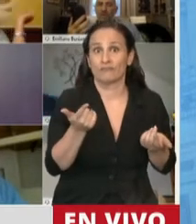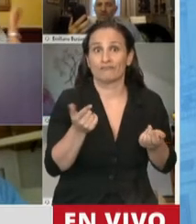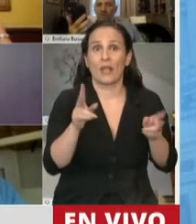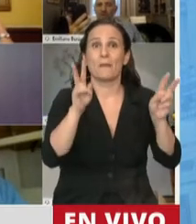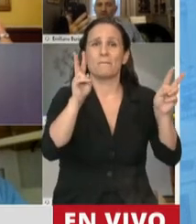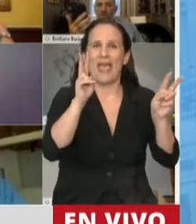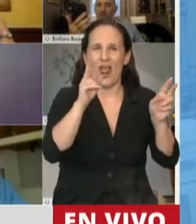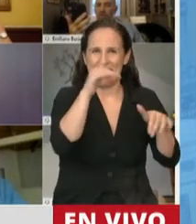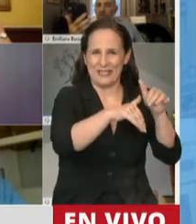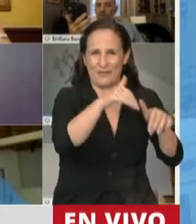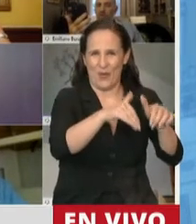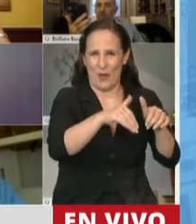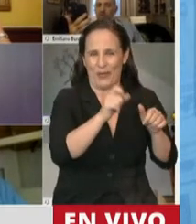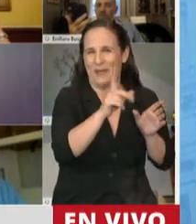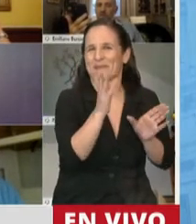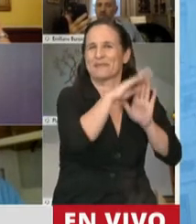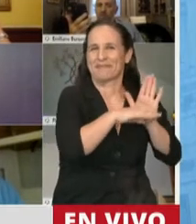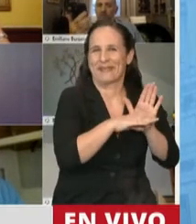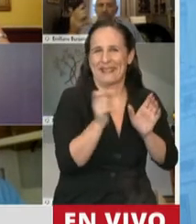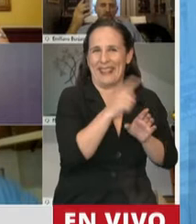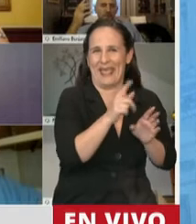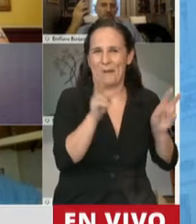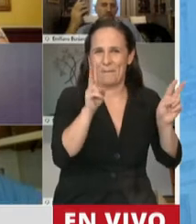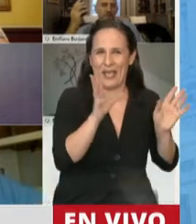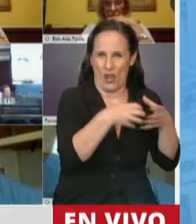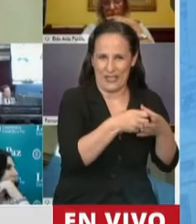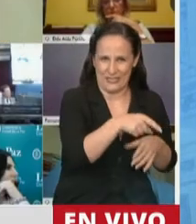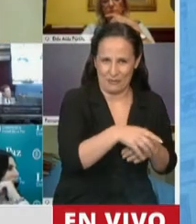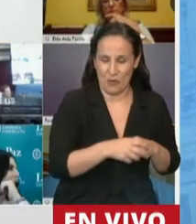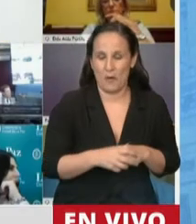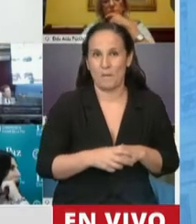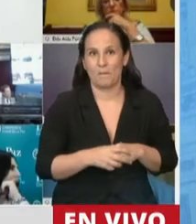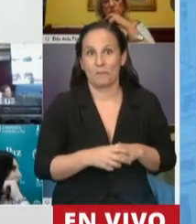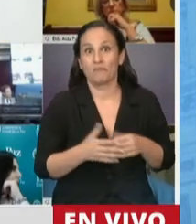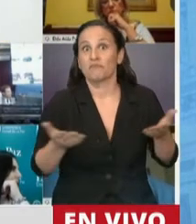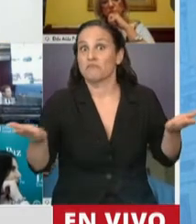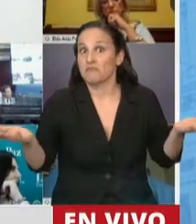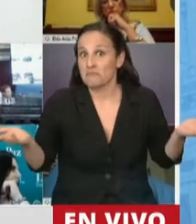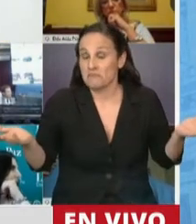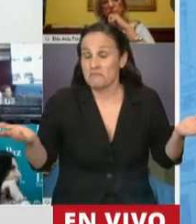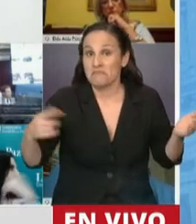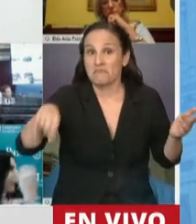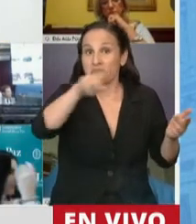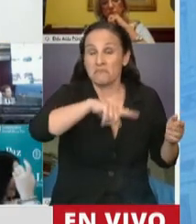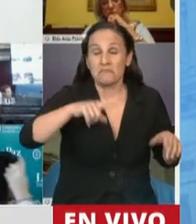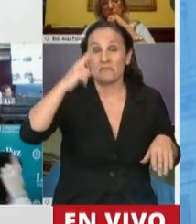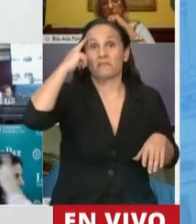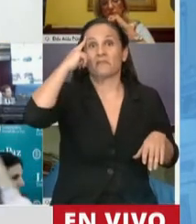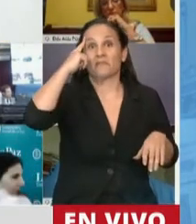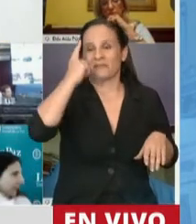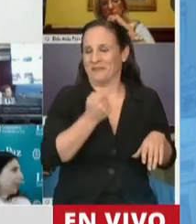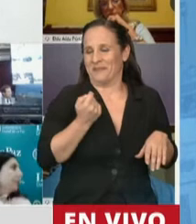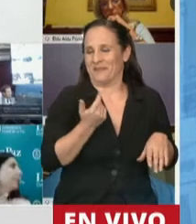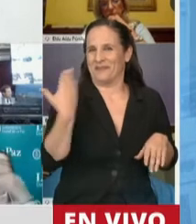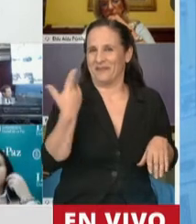peronismo, fue candidato del peronismo. Tal vez se nos venga a la memoria su cargo más